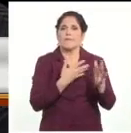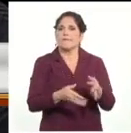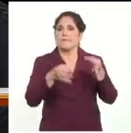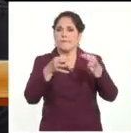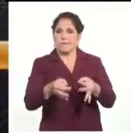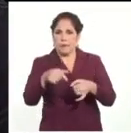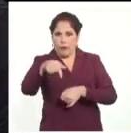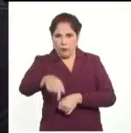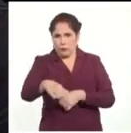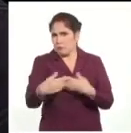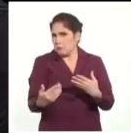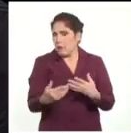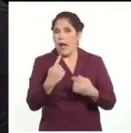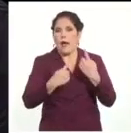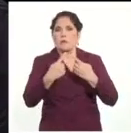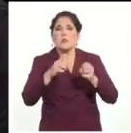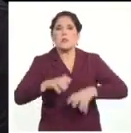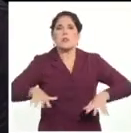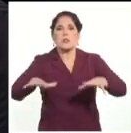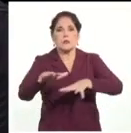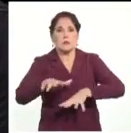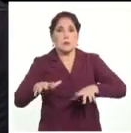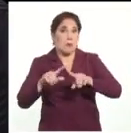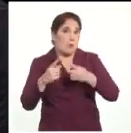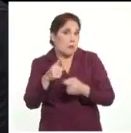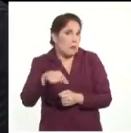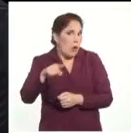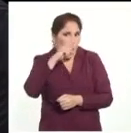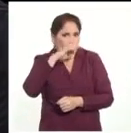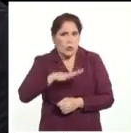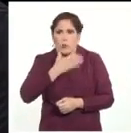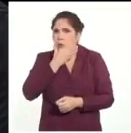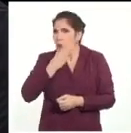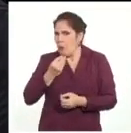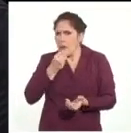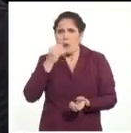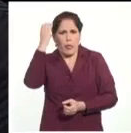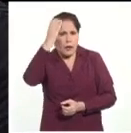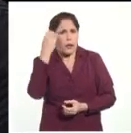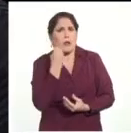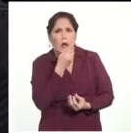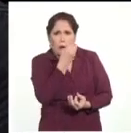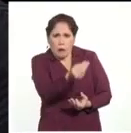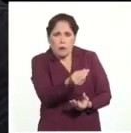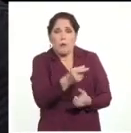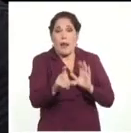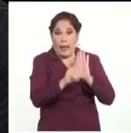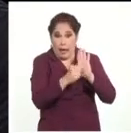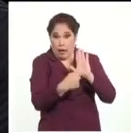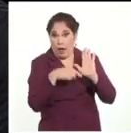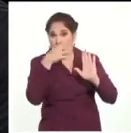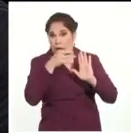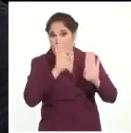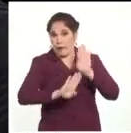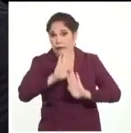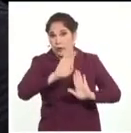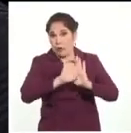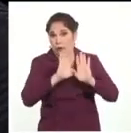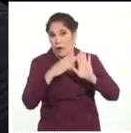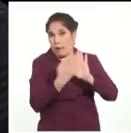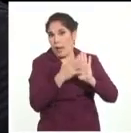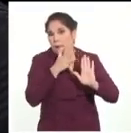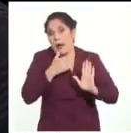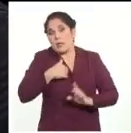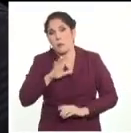circunda y ante determinadas situaciones que ellos puedan dar un criterio que esté amparado legalmente por este Código a me